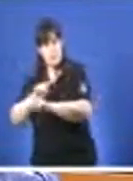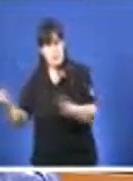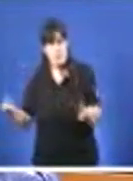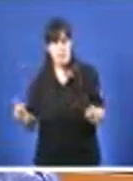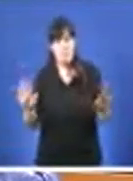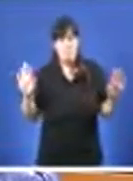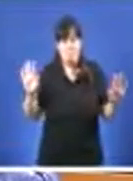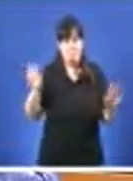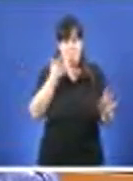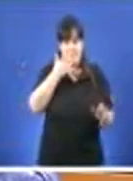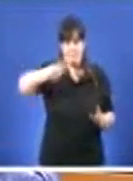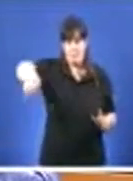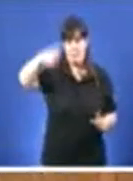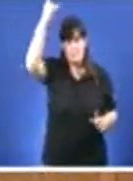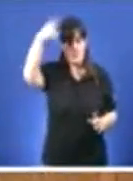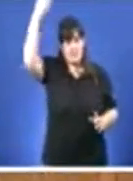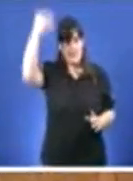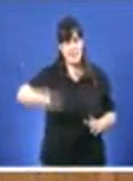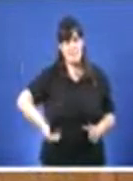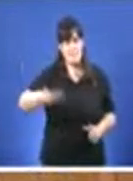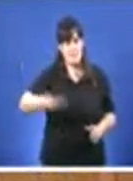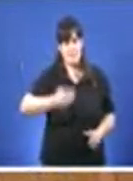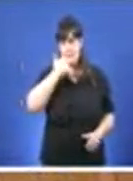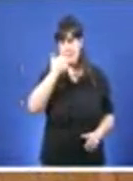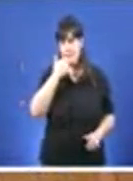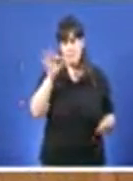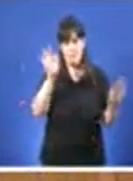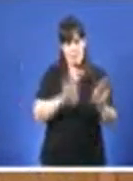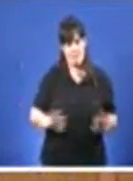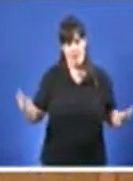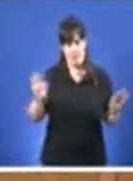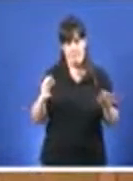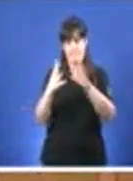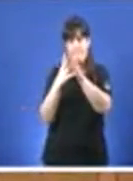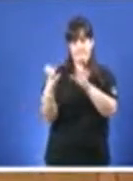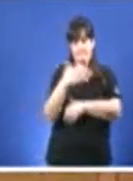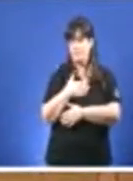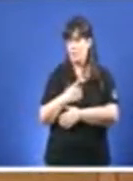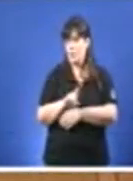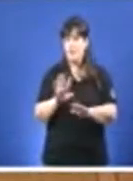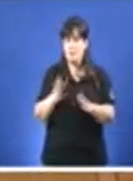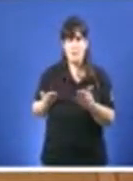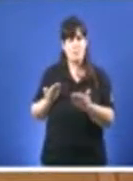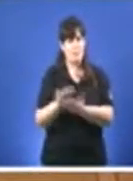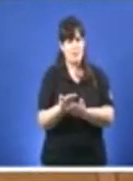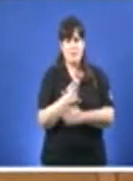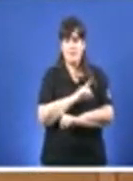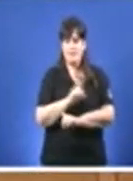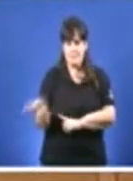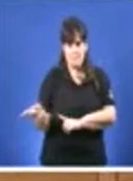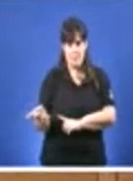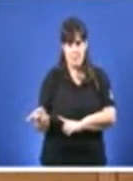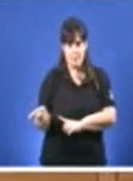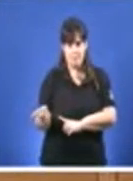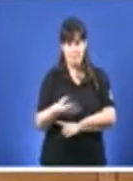iniciativa relevante. Non queren acordos, pero non teñen propostas. Vostede ten un problema engadido co